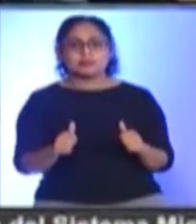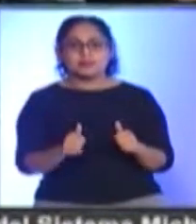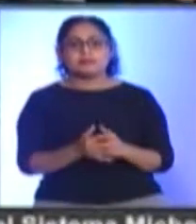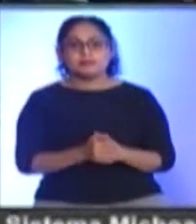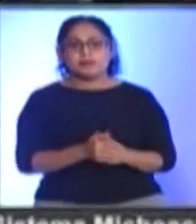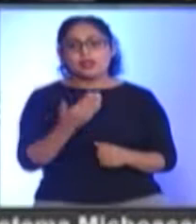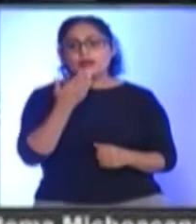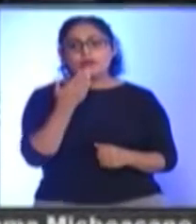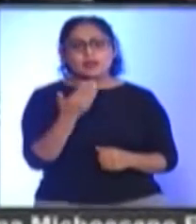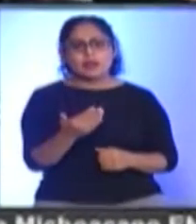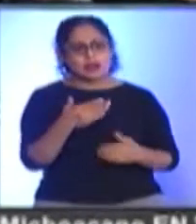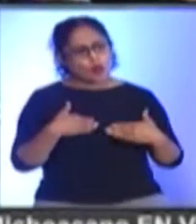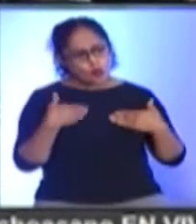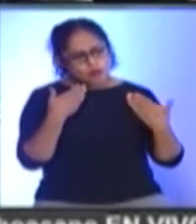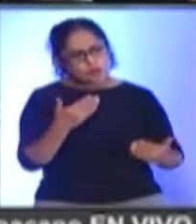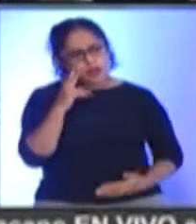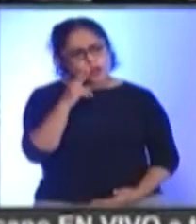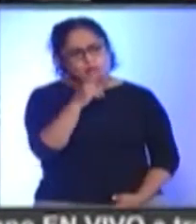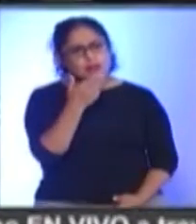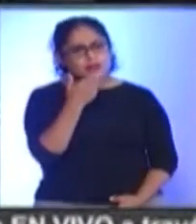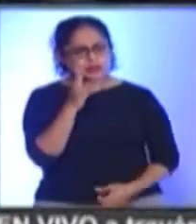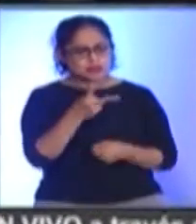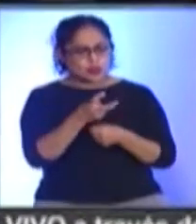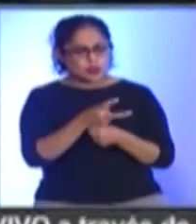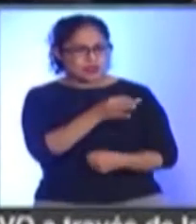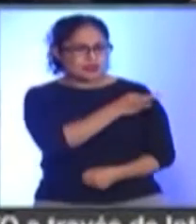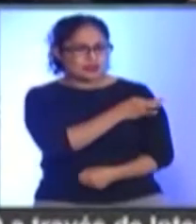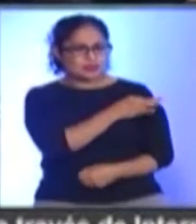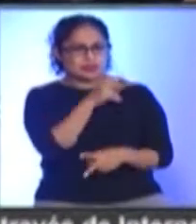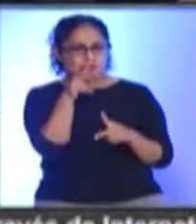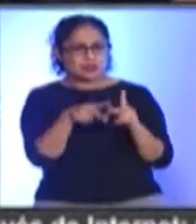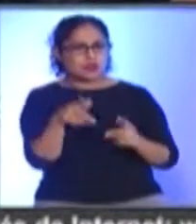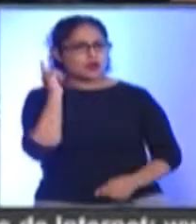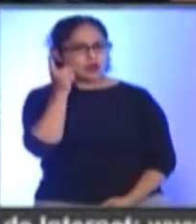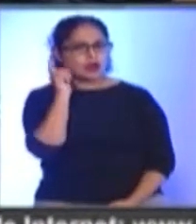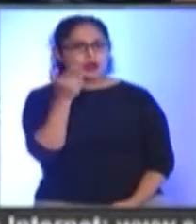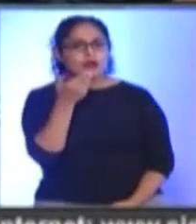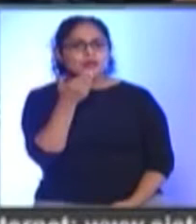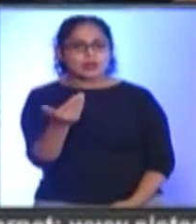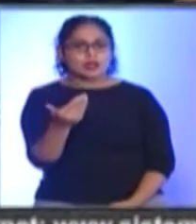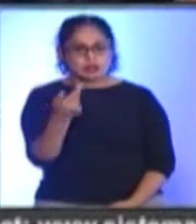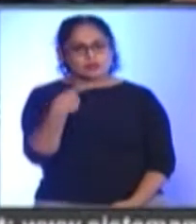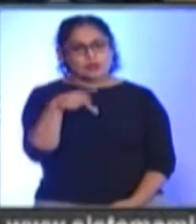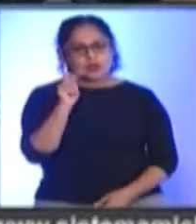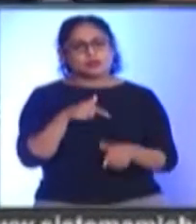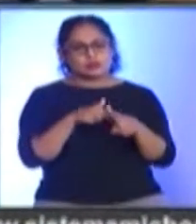confiado, confiable con la segunda dosis Espero que ya con esto Y bueno, no hay que bajar pues este